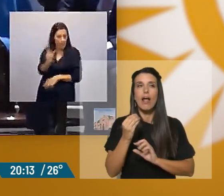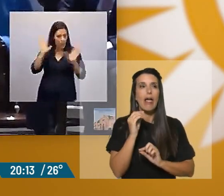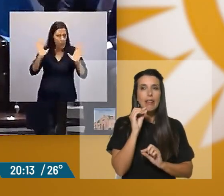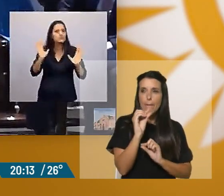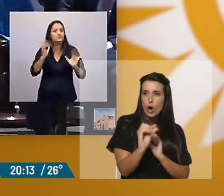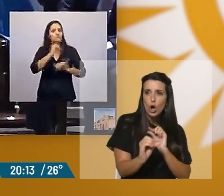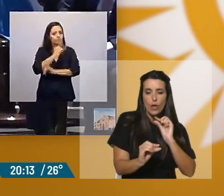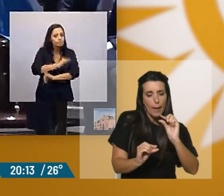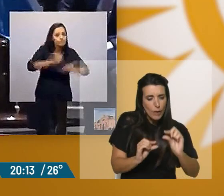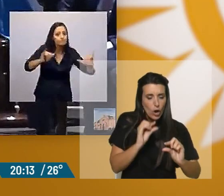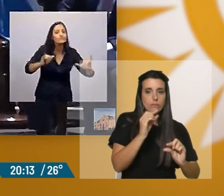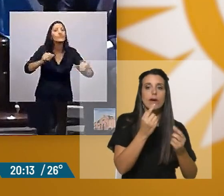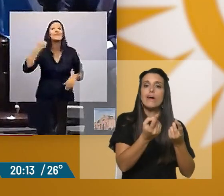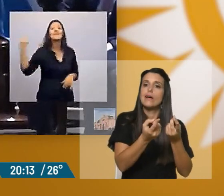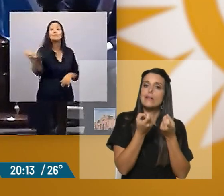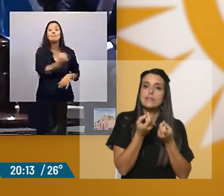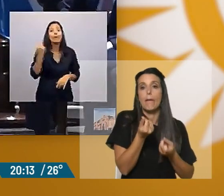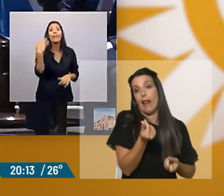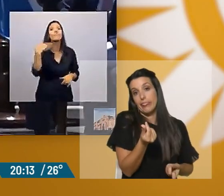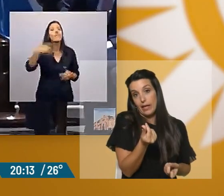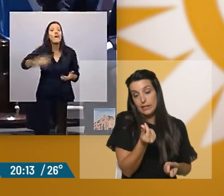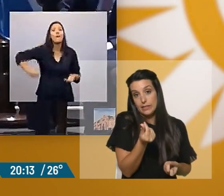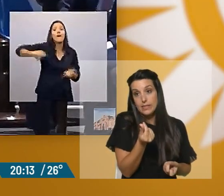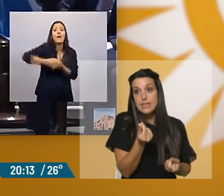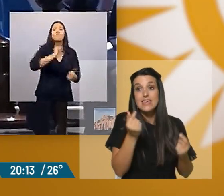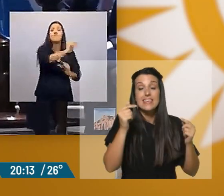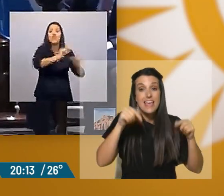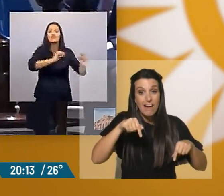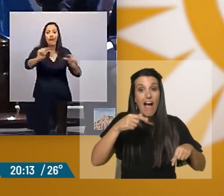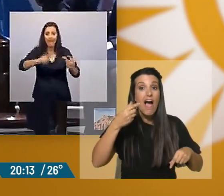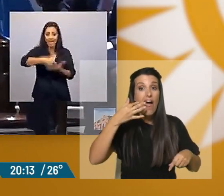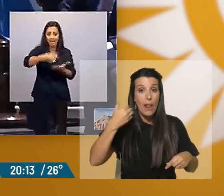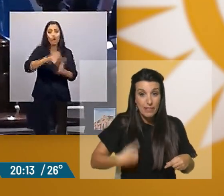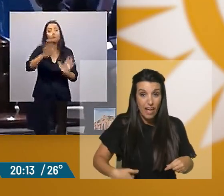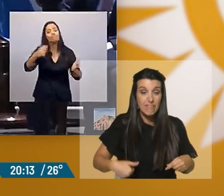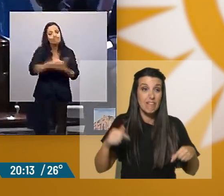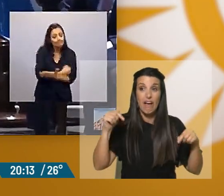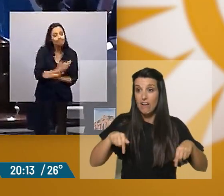es necesario que haya financiamiento. Y lamentablemente,